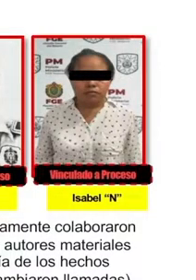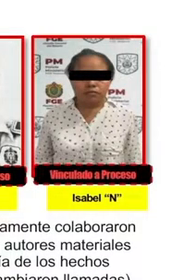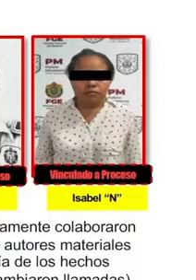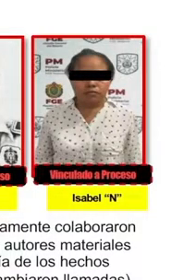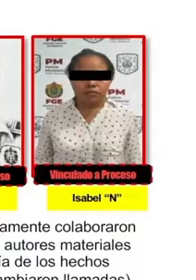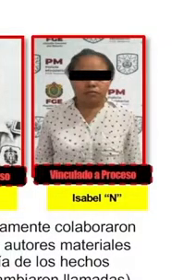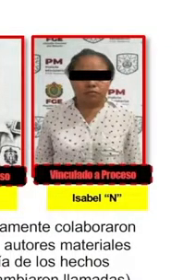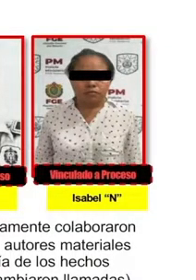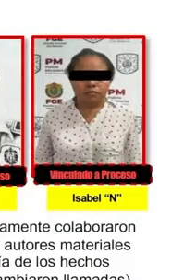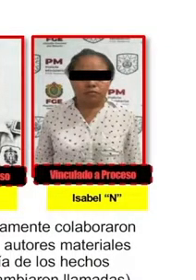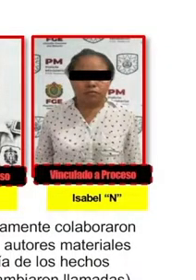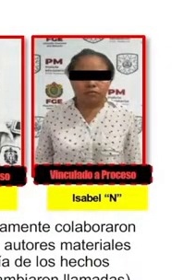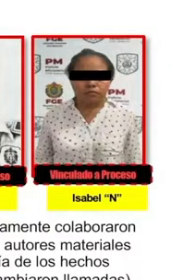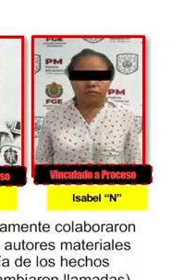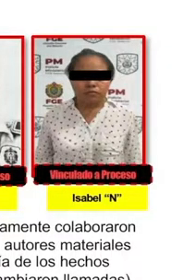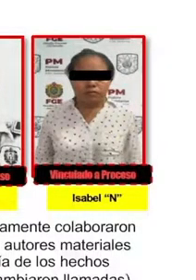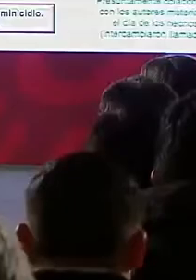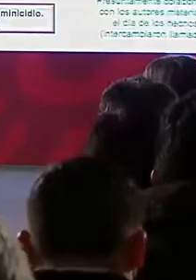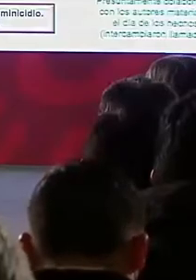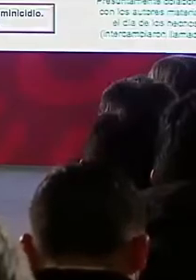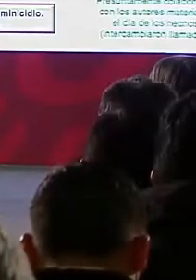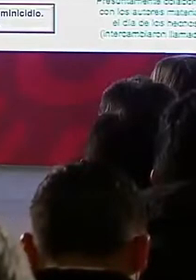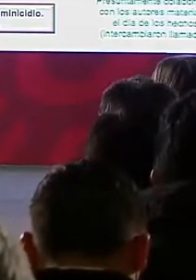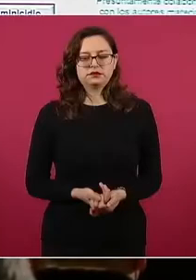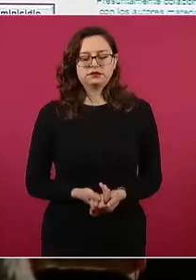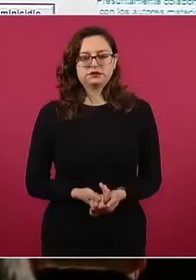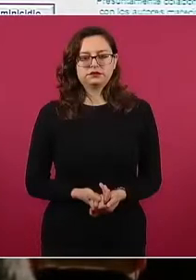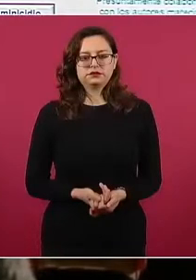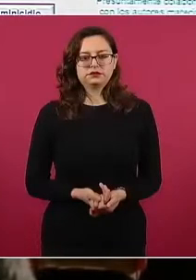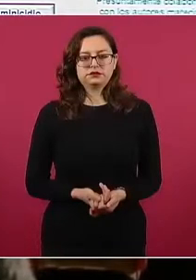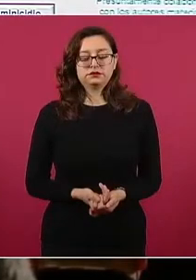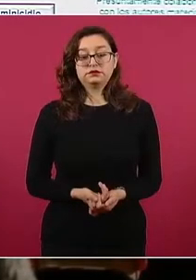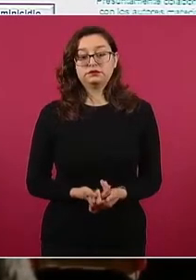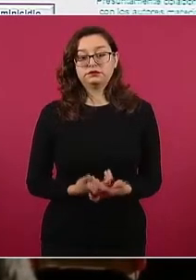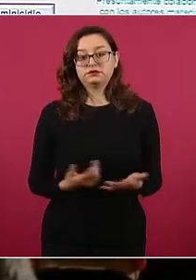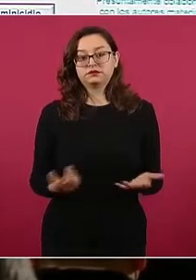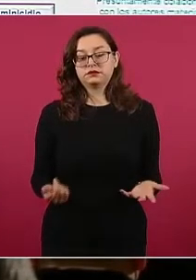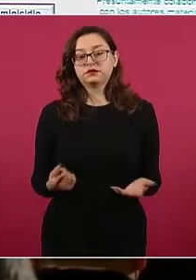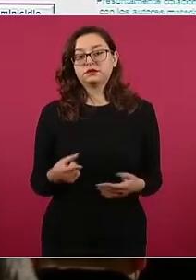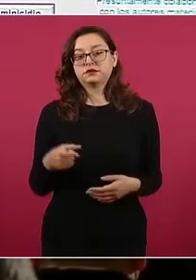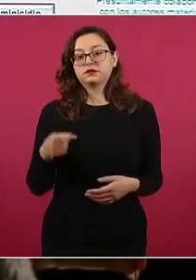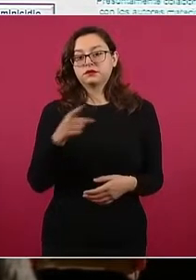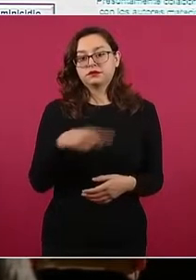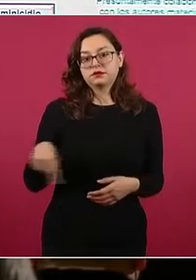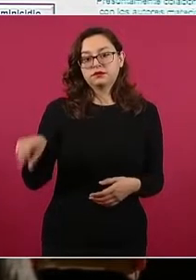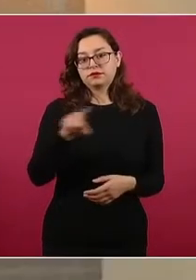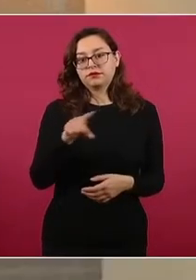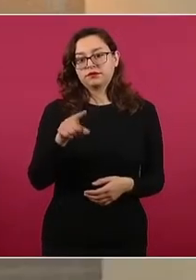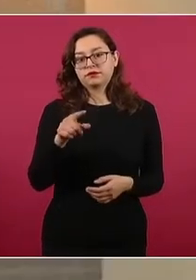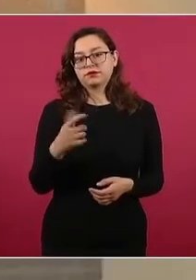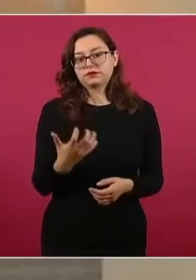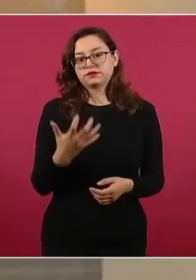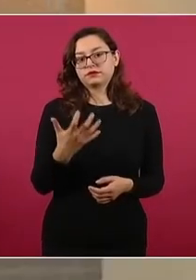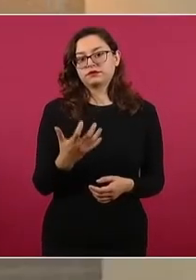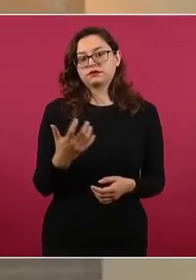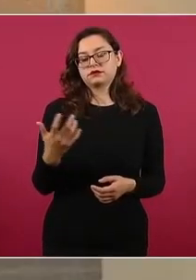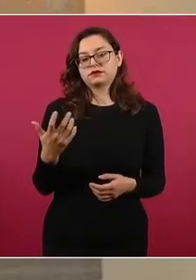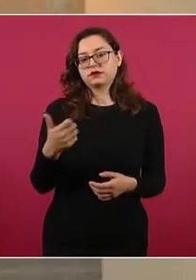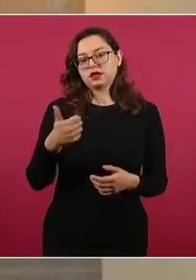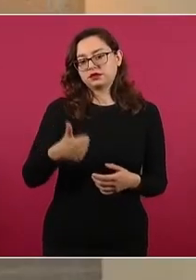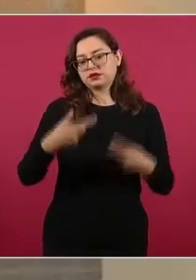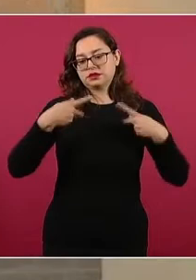el día de los hechos. Ellos tenían el resguardo al interior de la propiedad y, sin embargo, estuvieron en